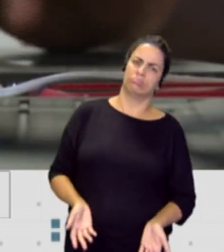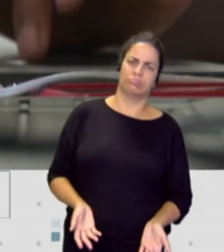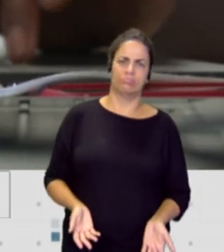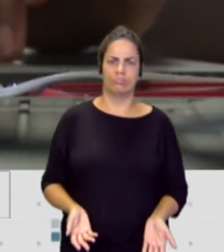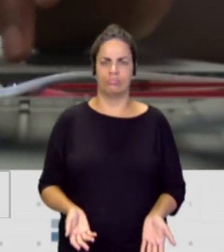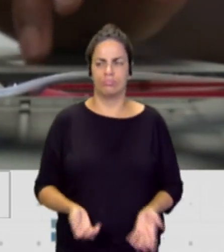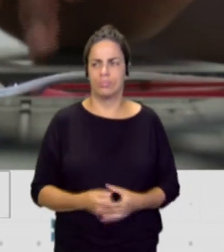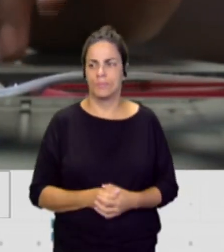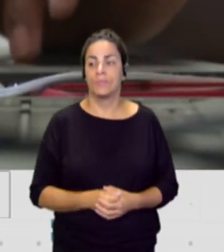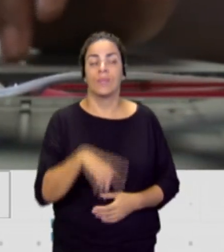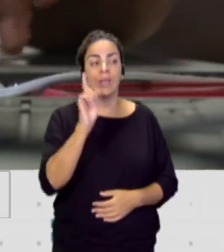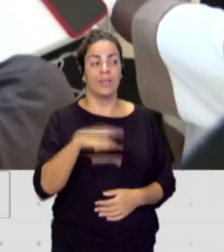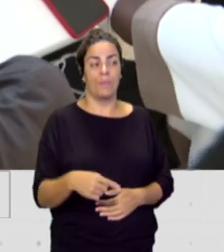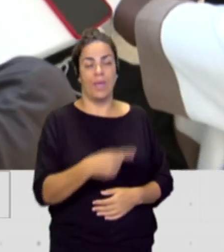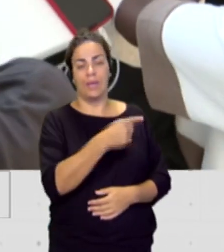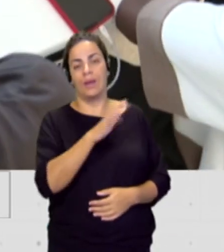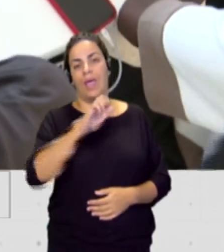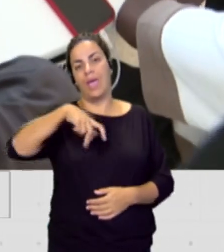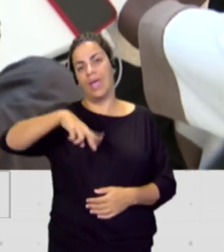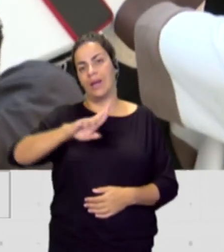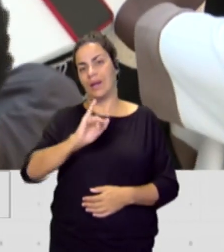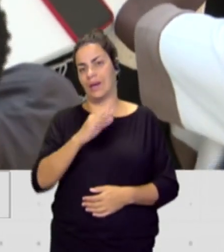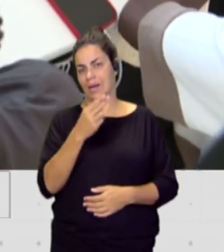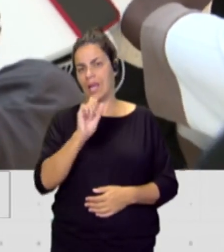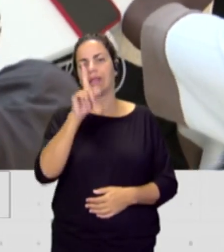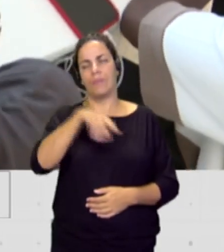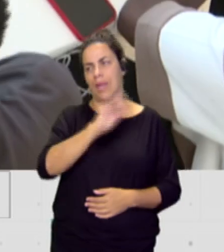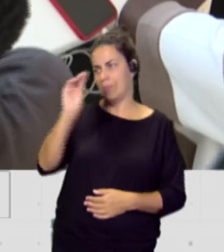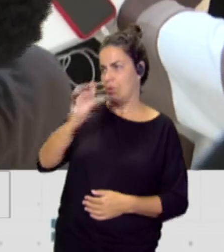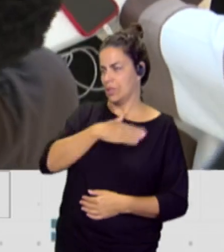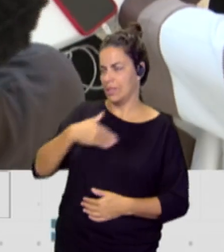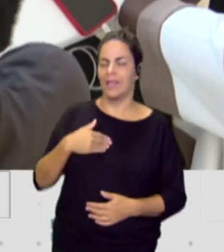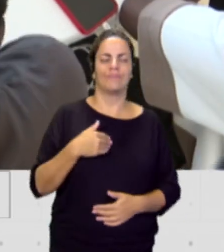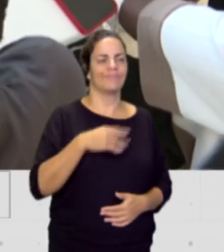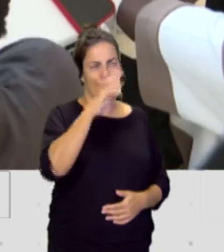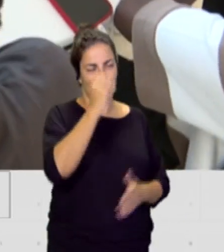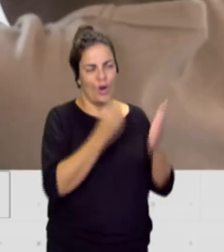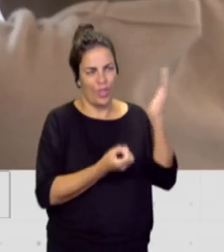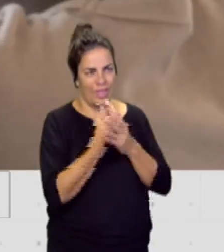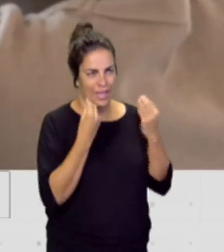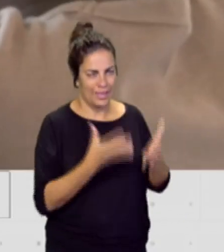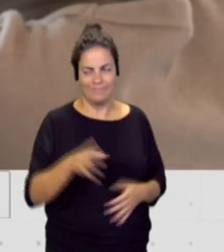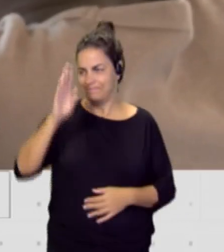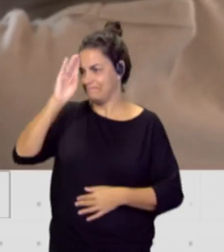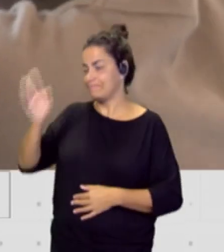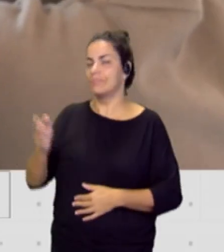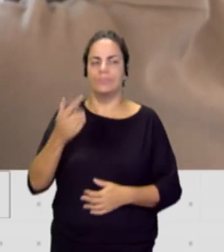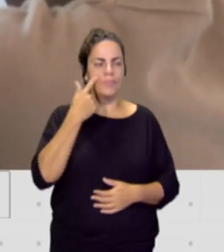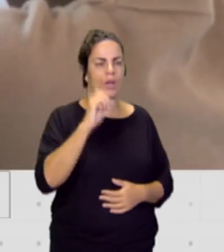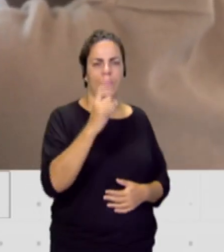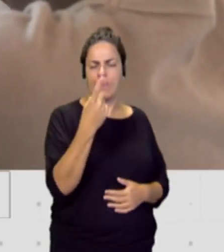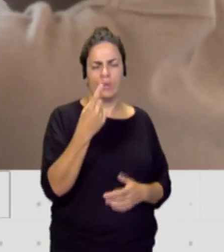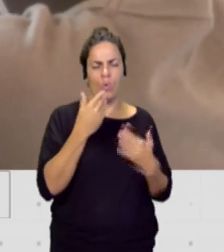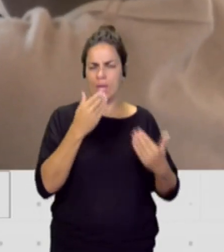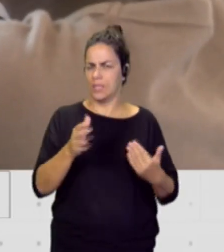Enrique Hernández, que quería hacerle una pregunta. Rubén, ¿cómo estás? Buenos días. Mira, ante todo, muchas gracias por el arrojo,